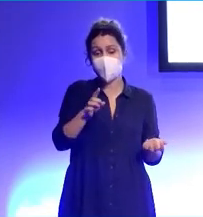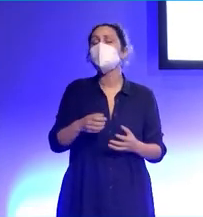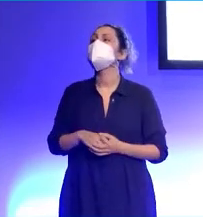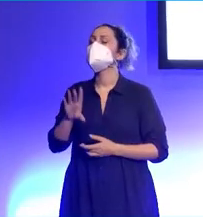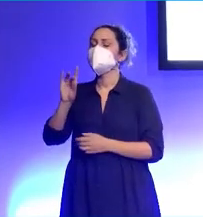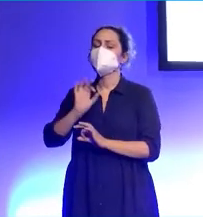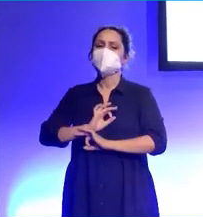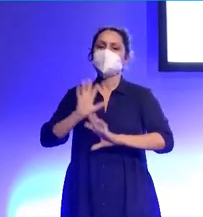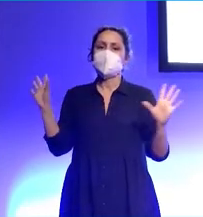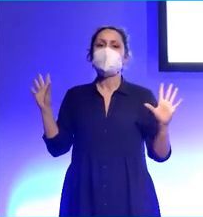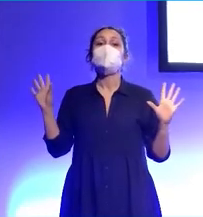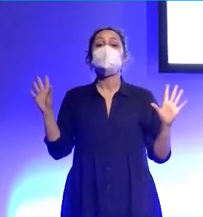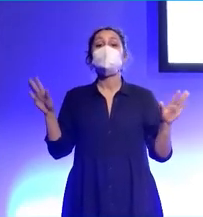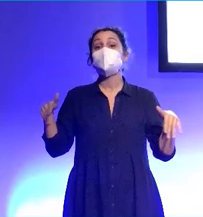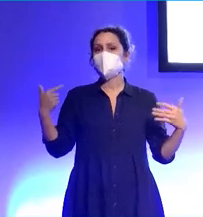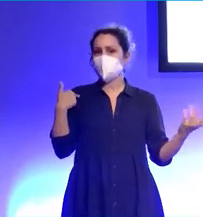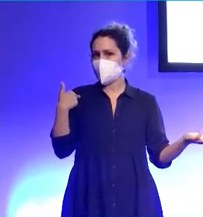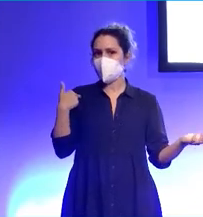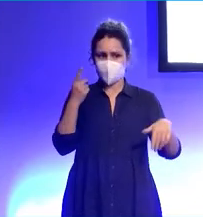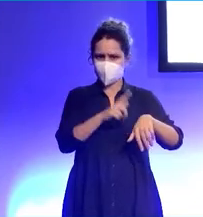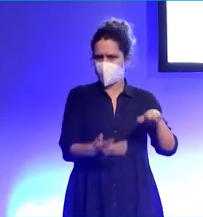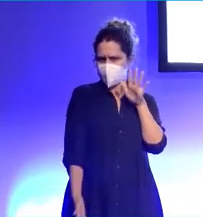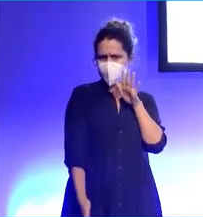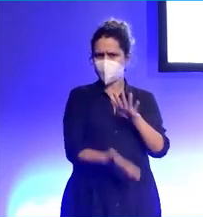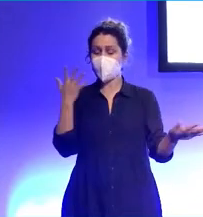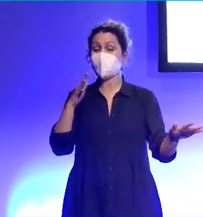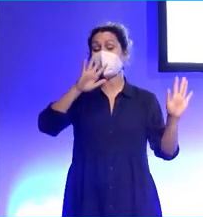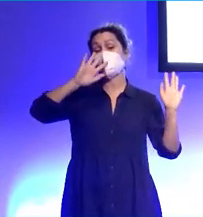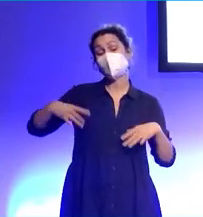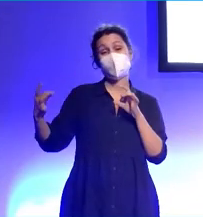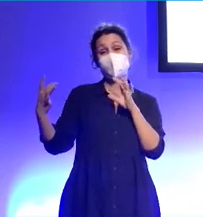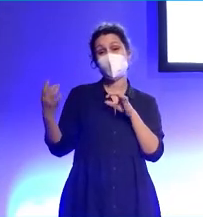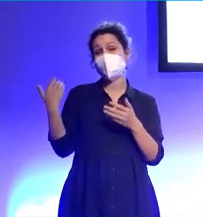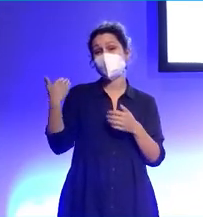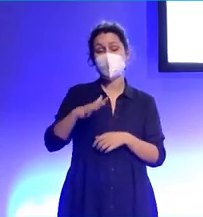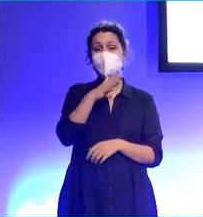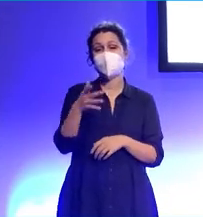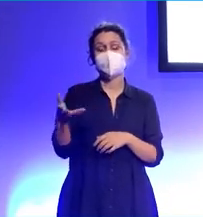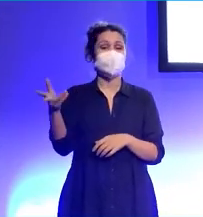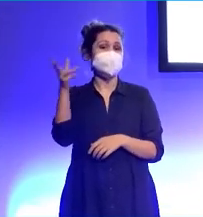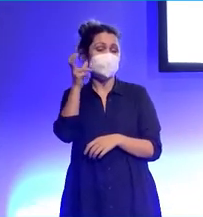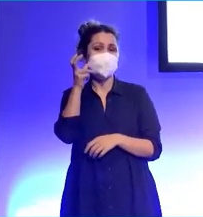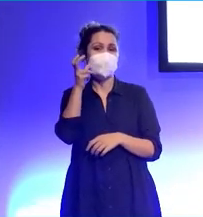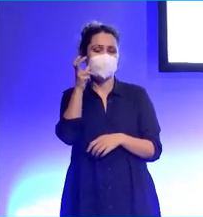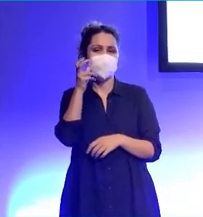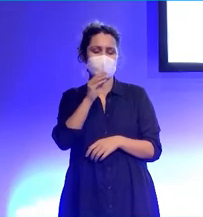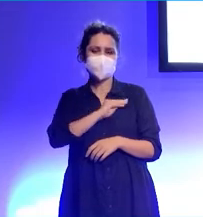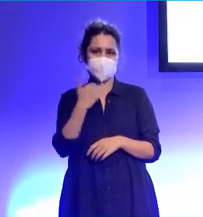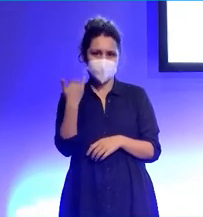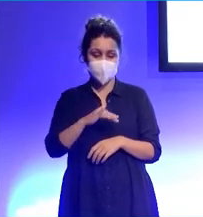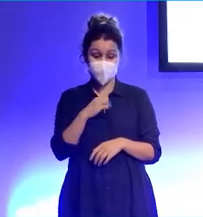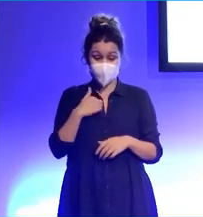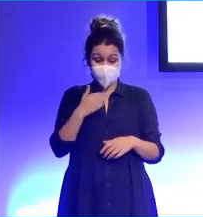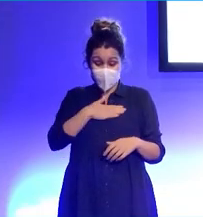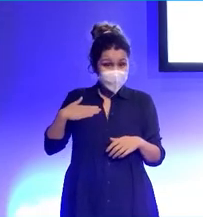supuesto. No tardé mucho. De hecho, al principio el feedback era bastante malo, sobre todo por la calidad técnica del sonido, que eso fue una cagada mía, por querer salir